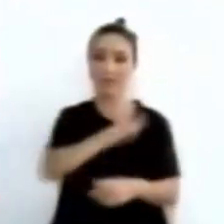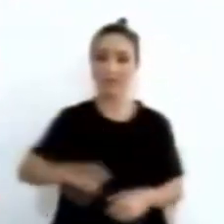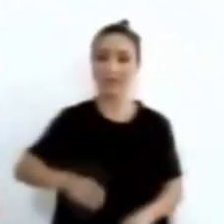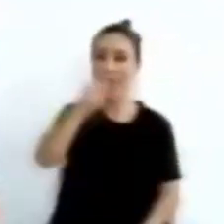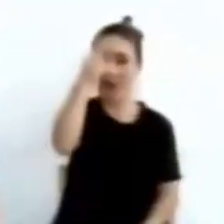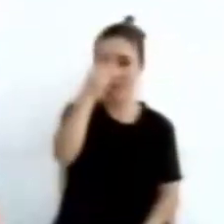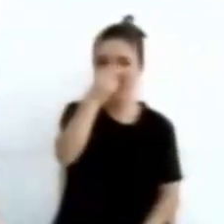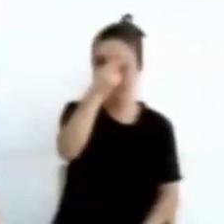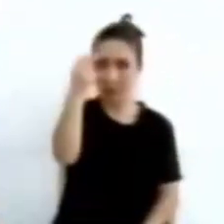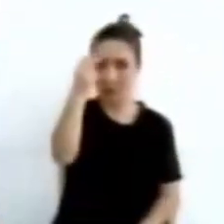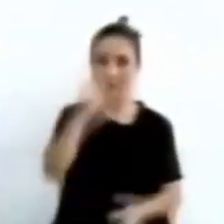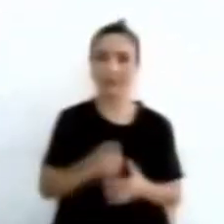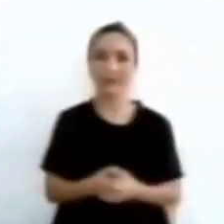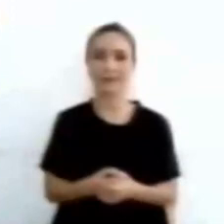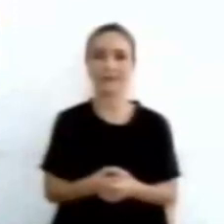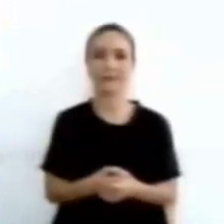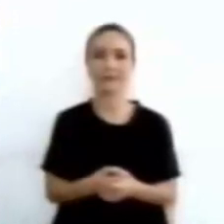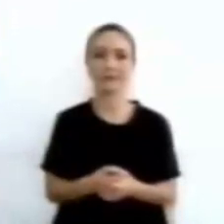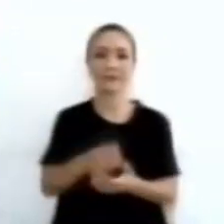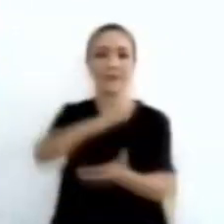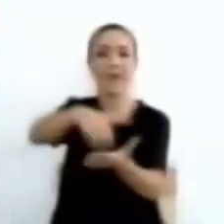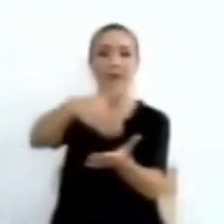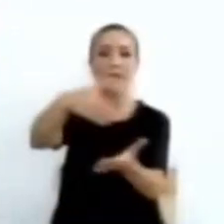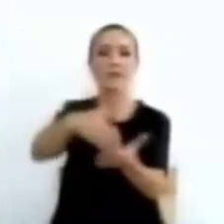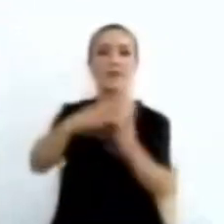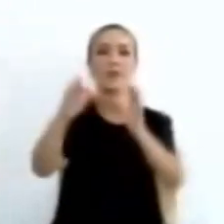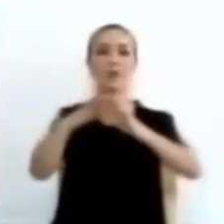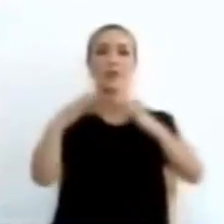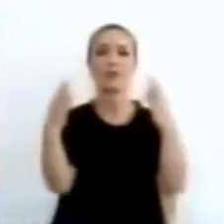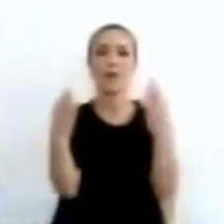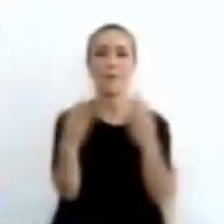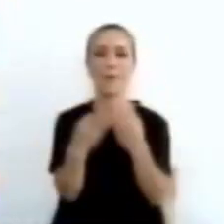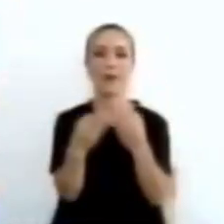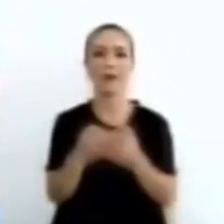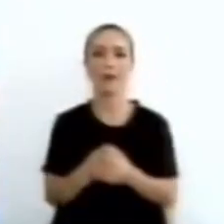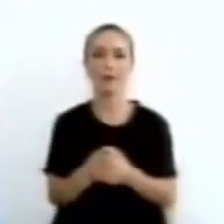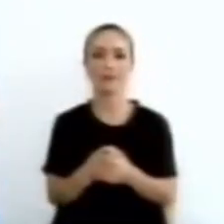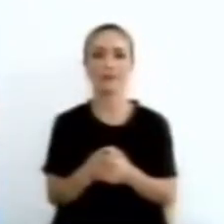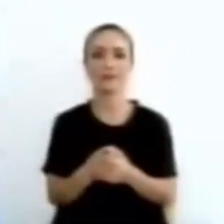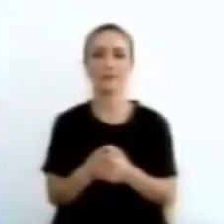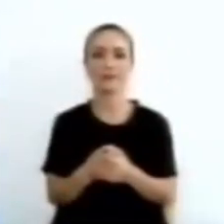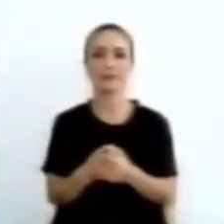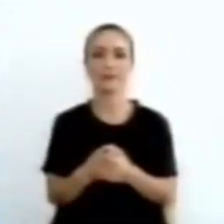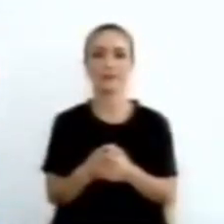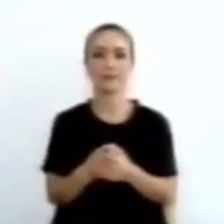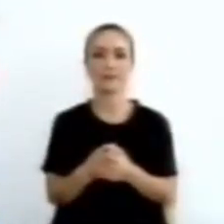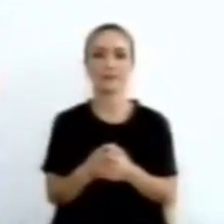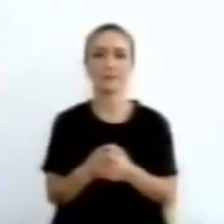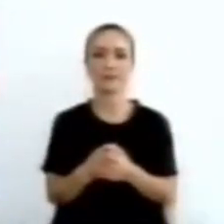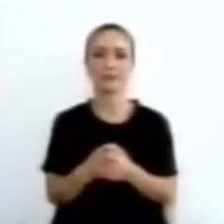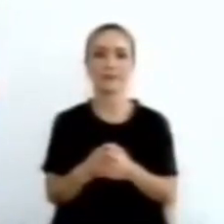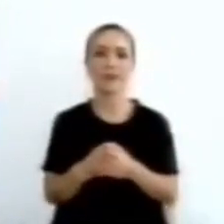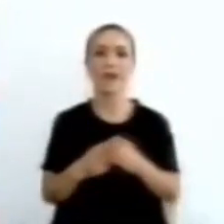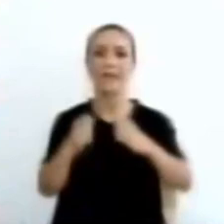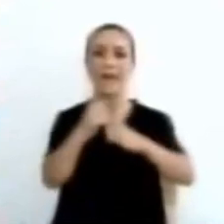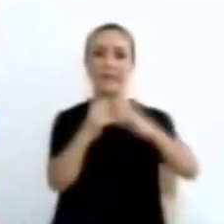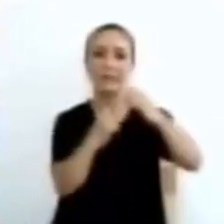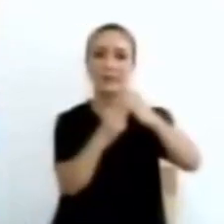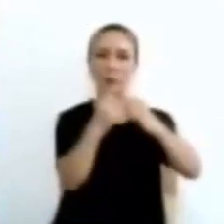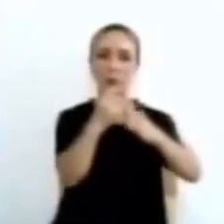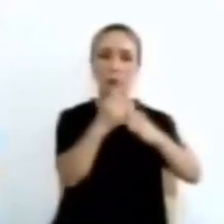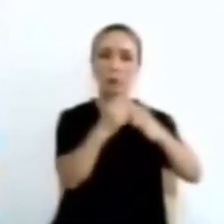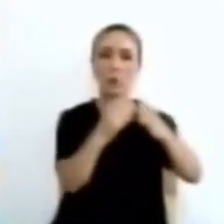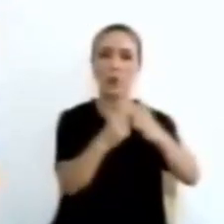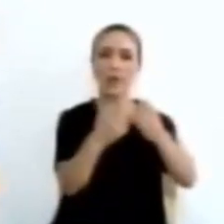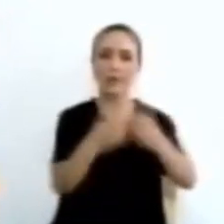desde el seno de familia hasta las estructuras más consolidadas de